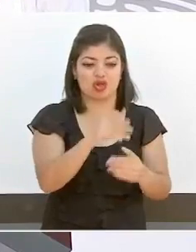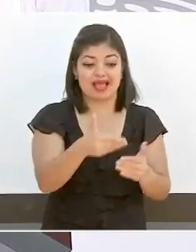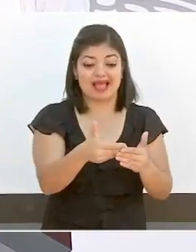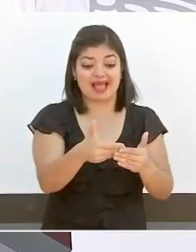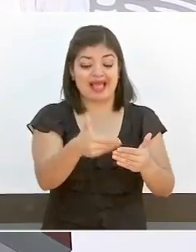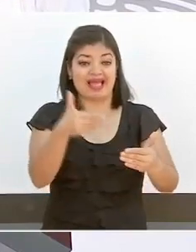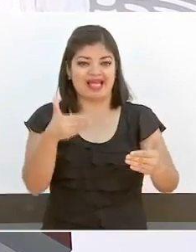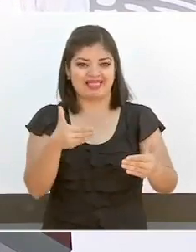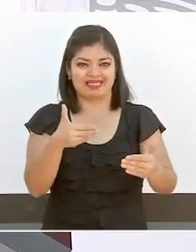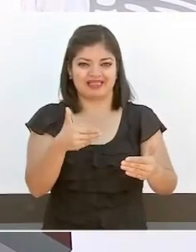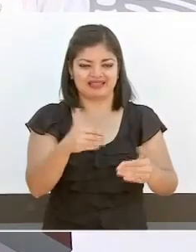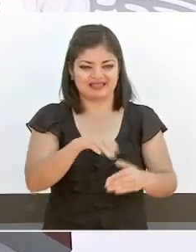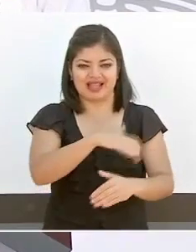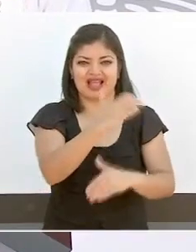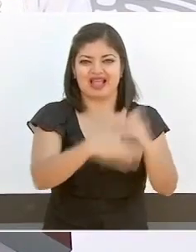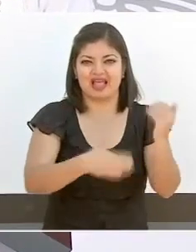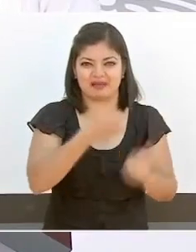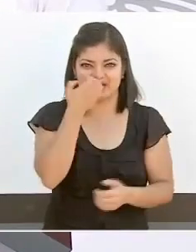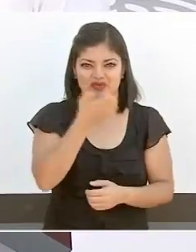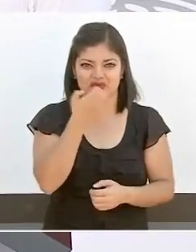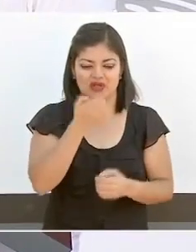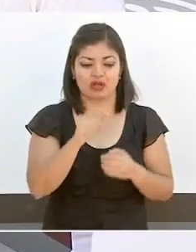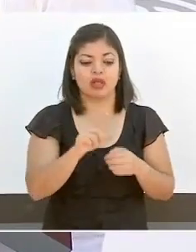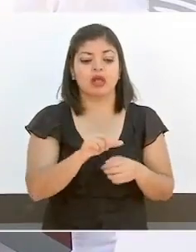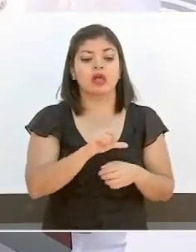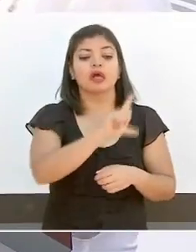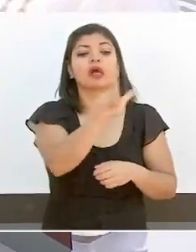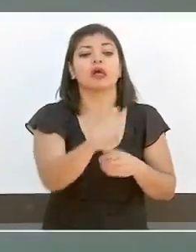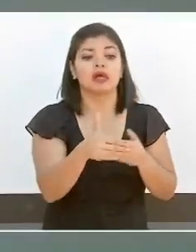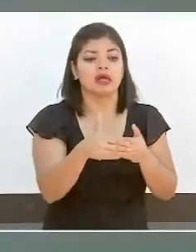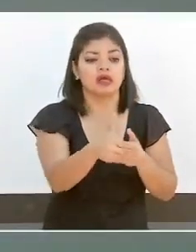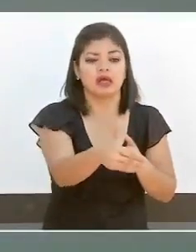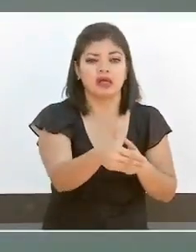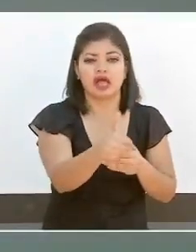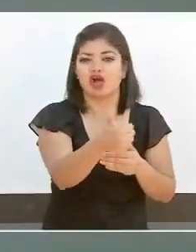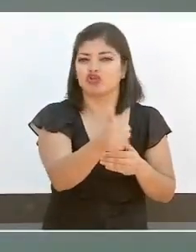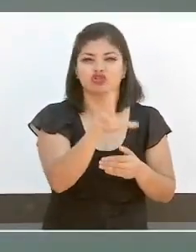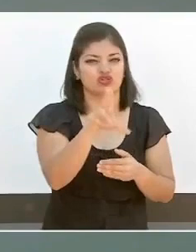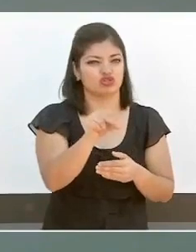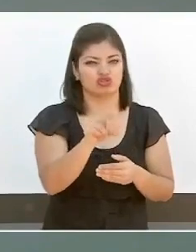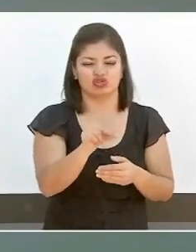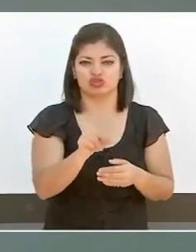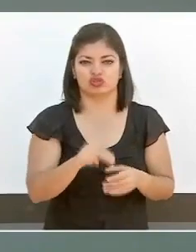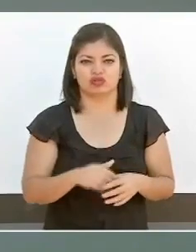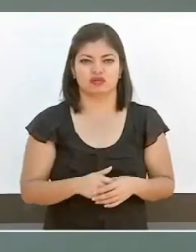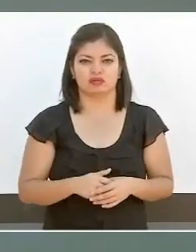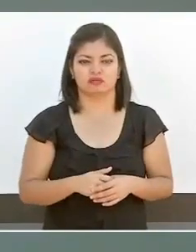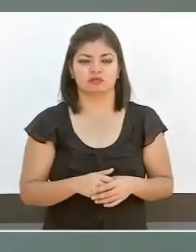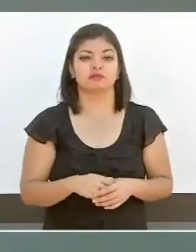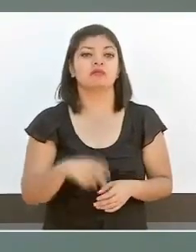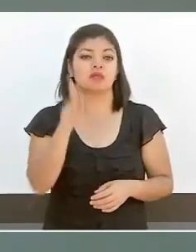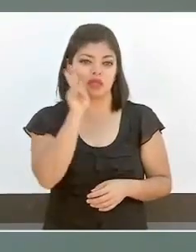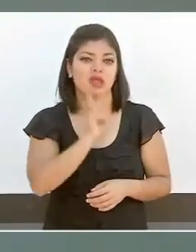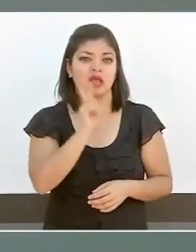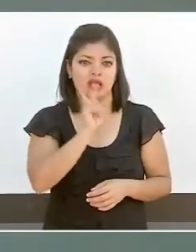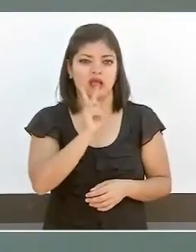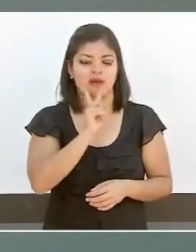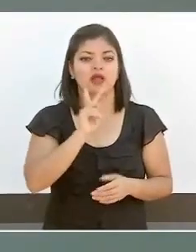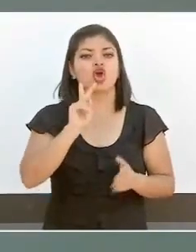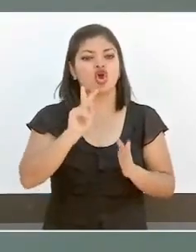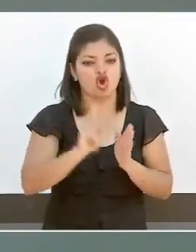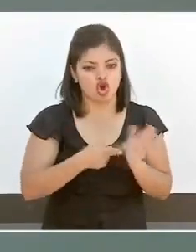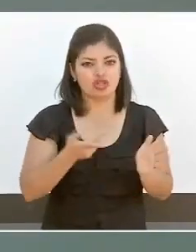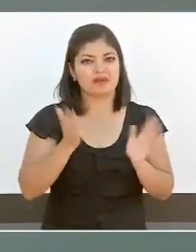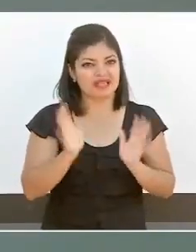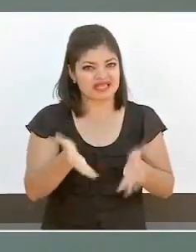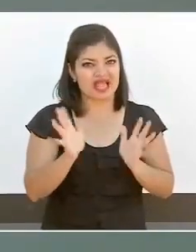ciclo escolar, no decir, vamos a iniciar el nuevo ciclo